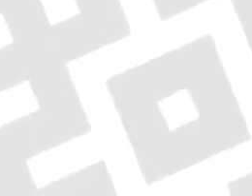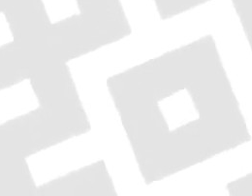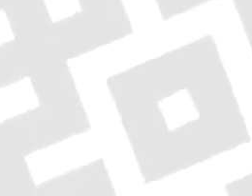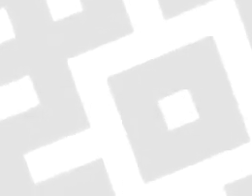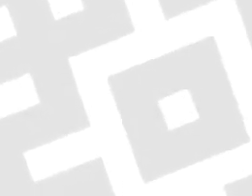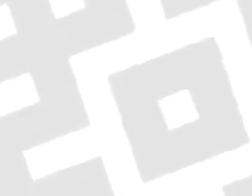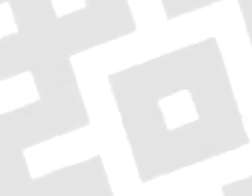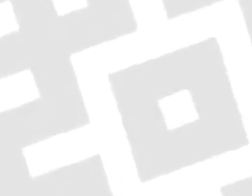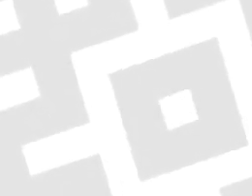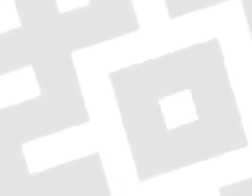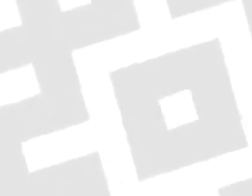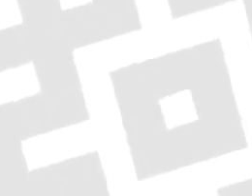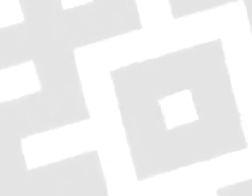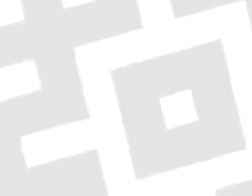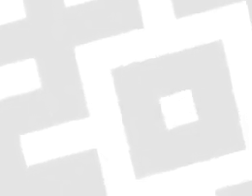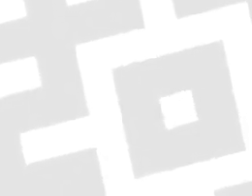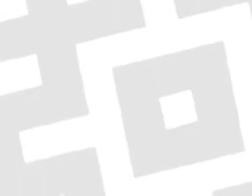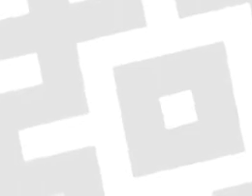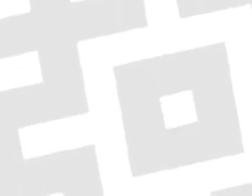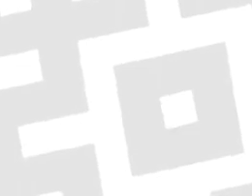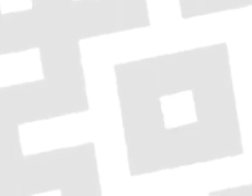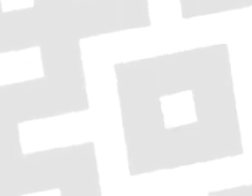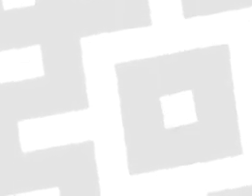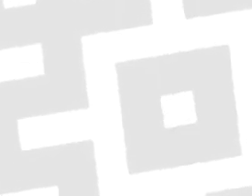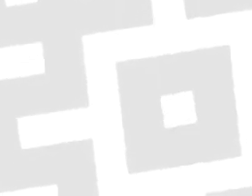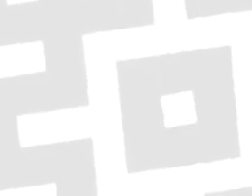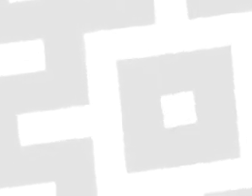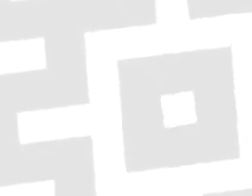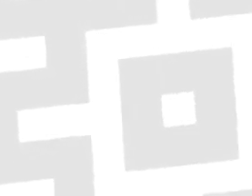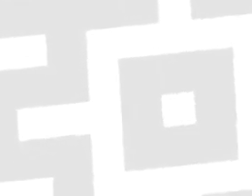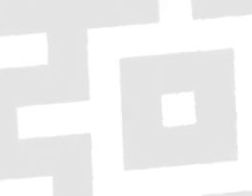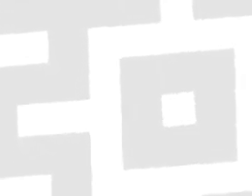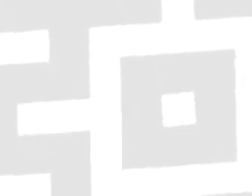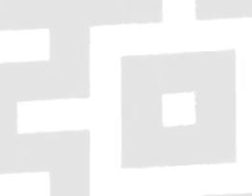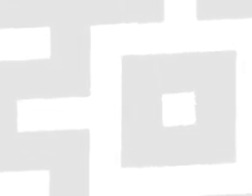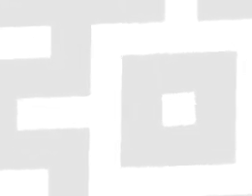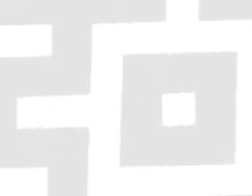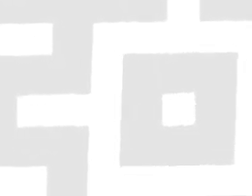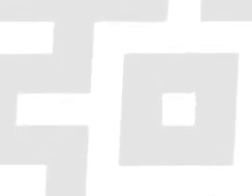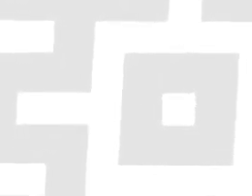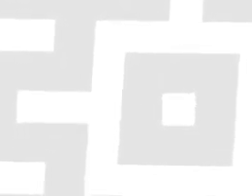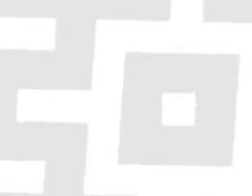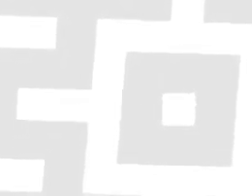Estrategia estatal contra el coronavirus actualización en Veracruz. Veracruz.